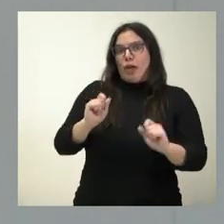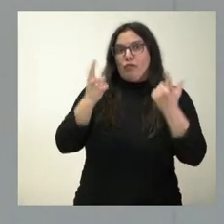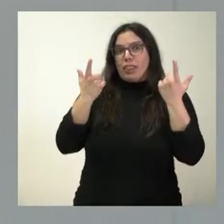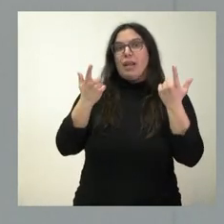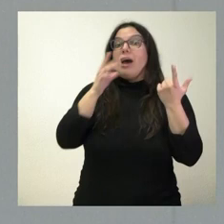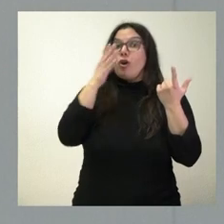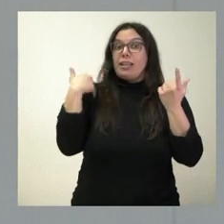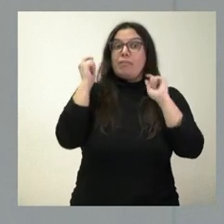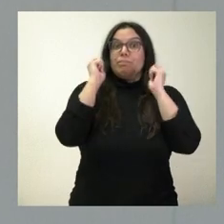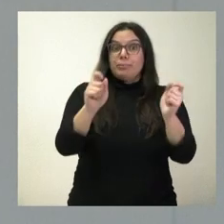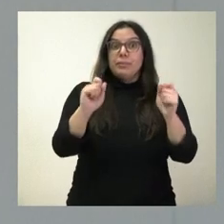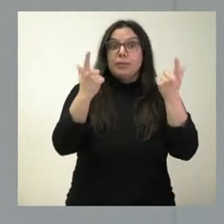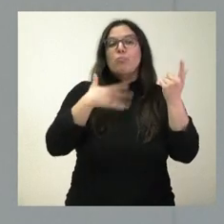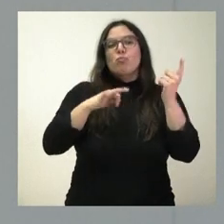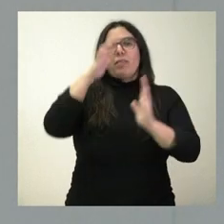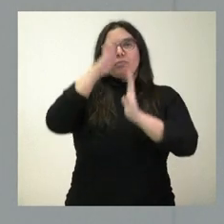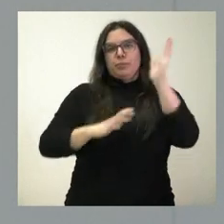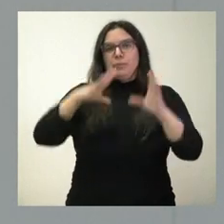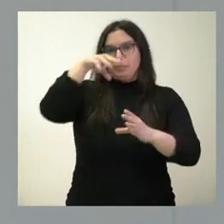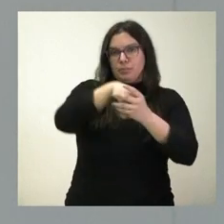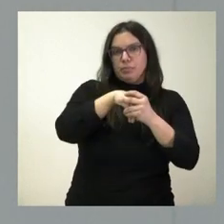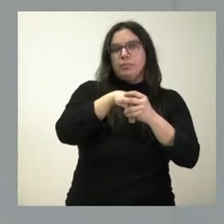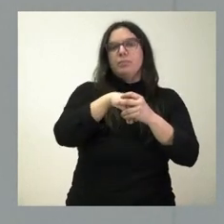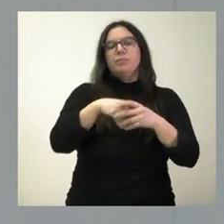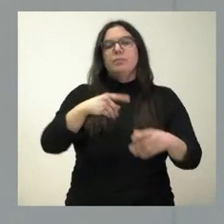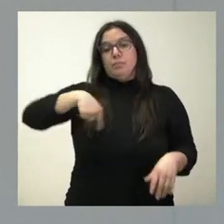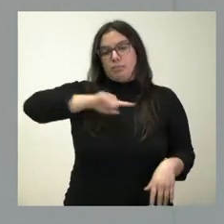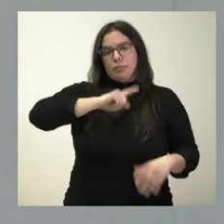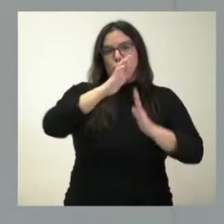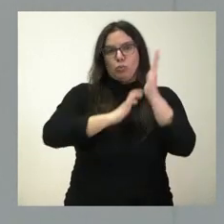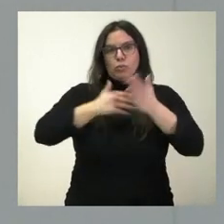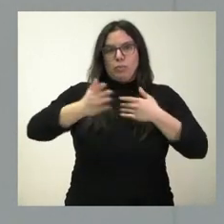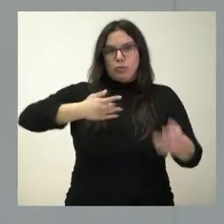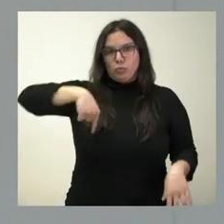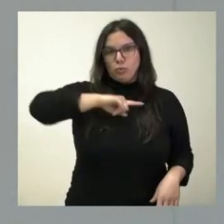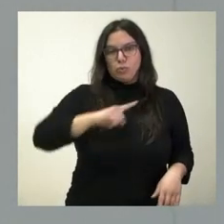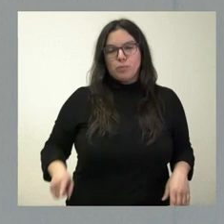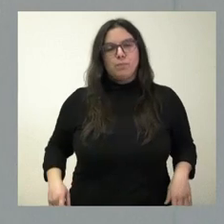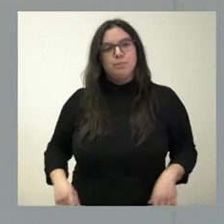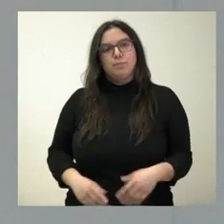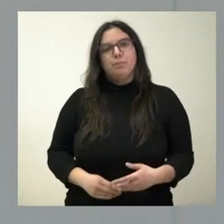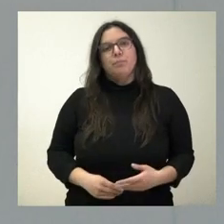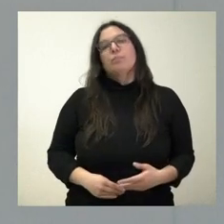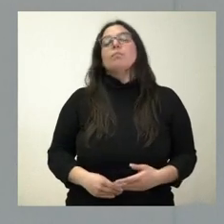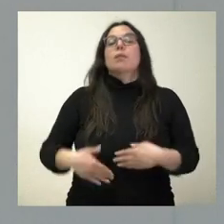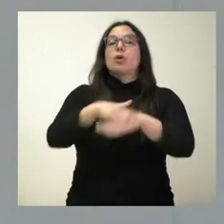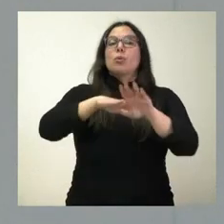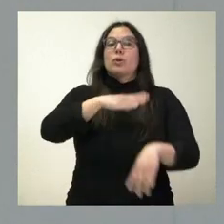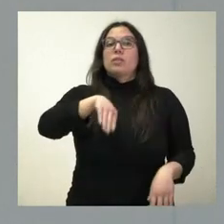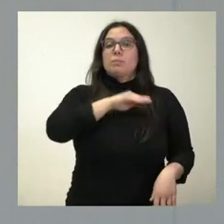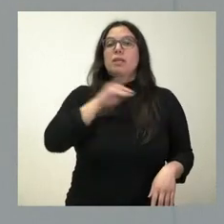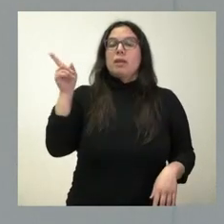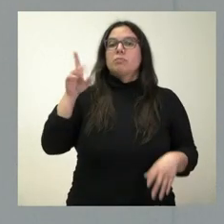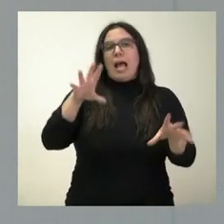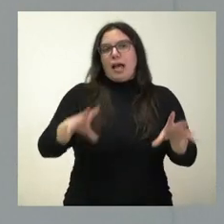podían ser objeto del descuento aplicado por la Junta de Castilla y León. El Gobierno de España aceptó